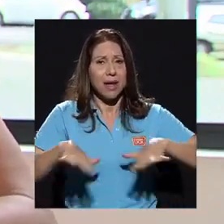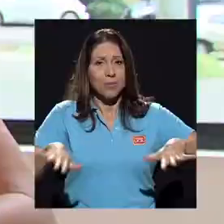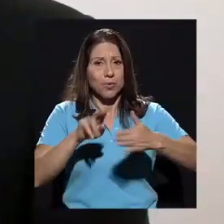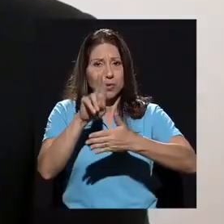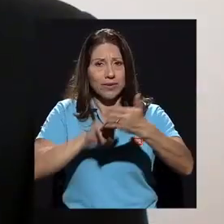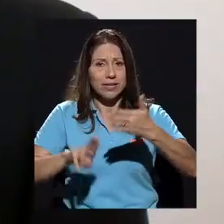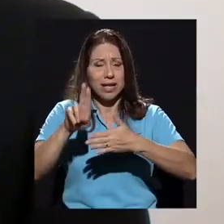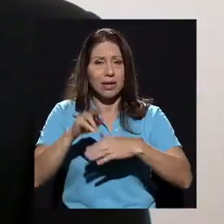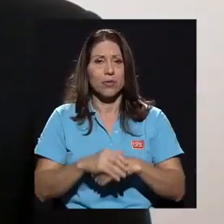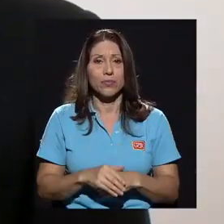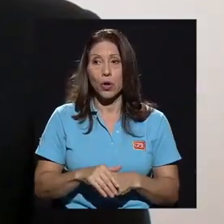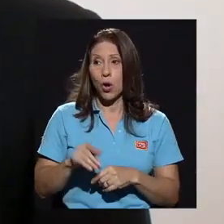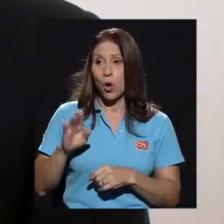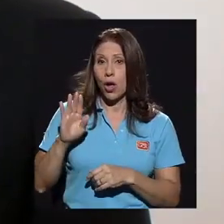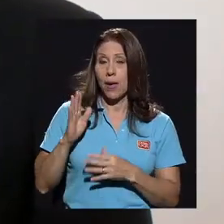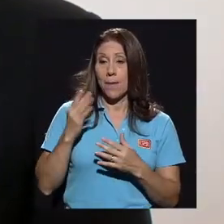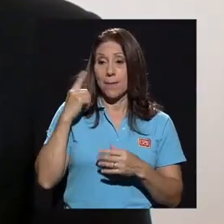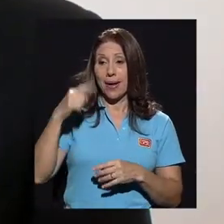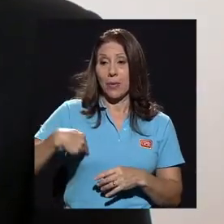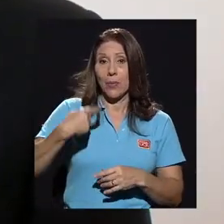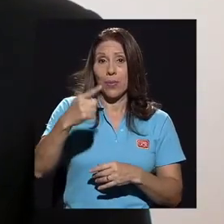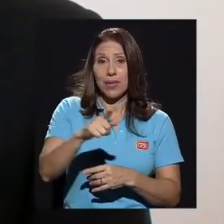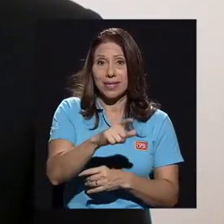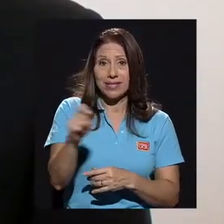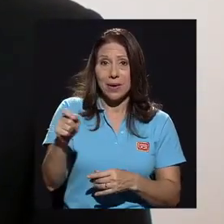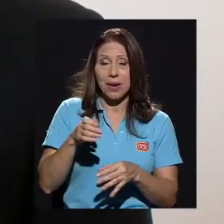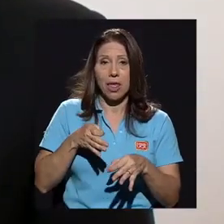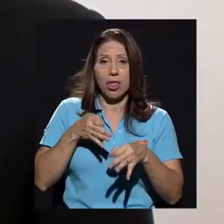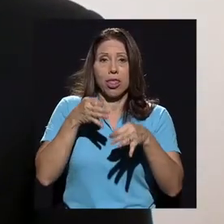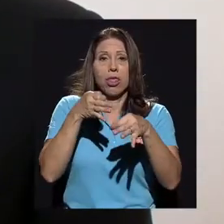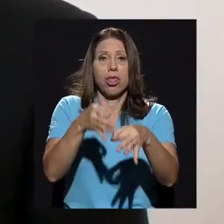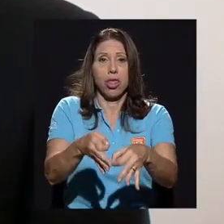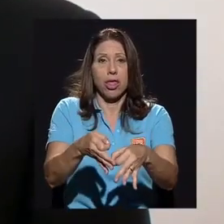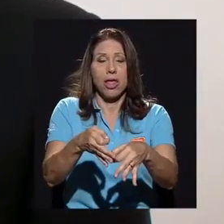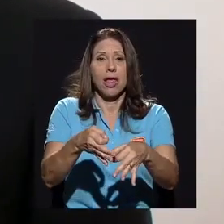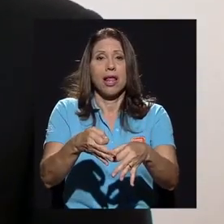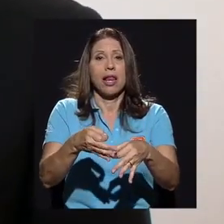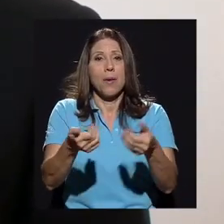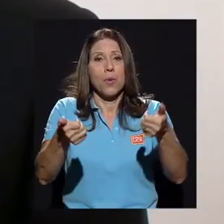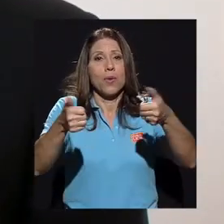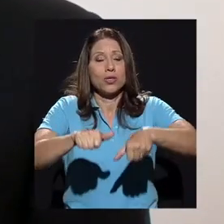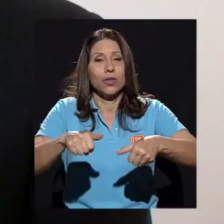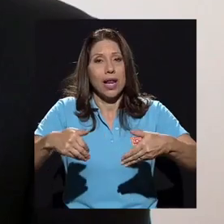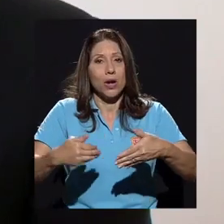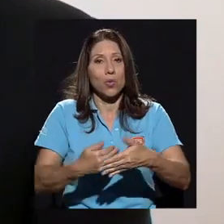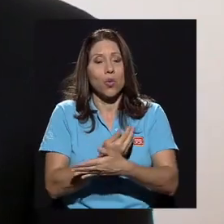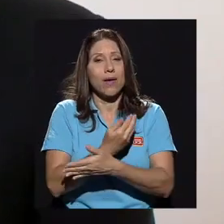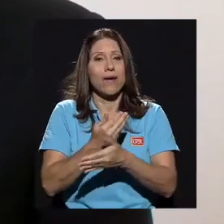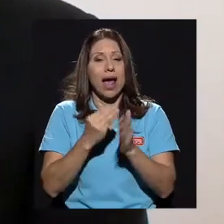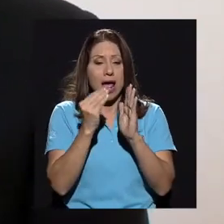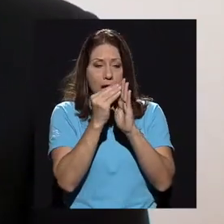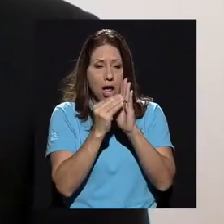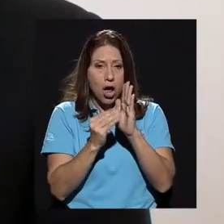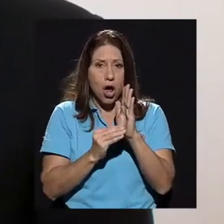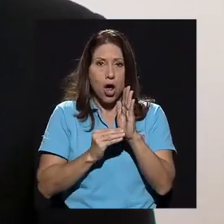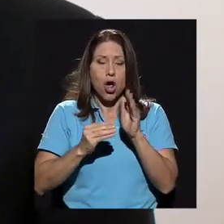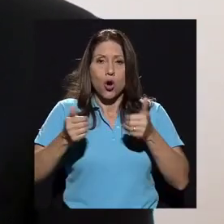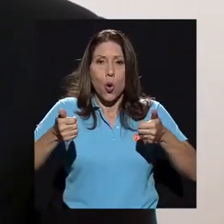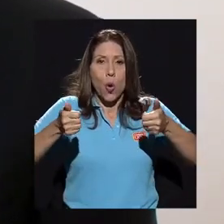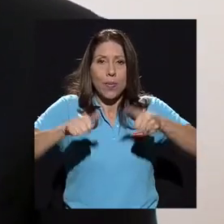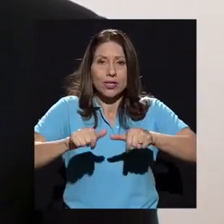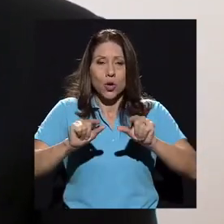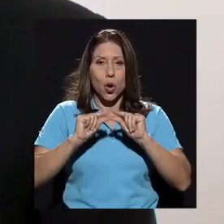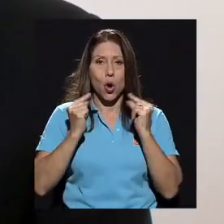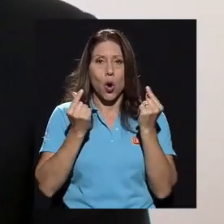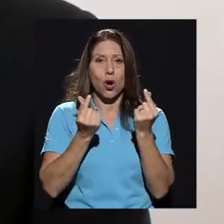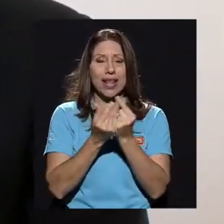universitario. Se postergó para el mes de diciembre la negociación de la nueva convención colectiva de la Universidad de Costa Rica con temas álgidos